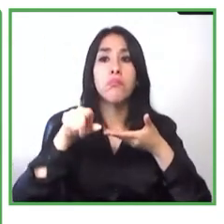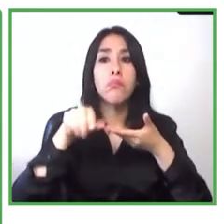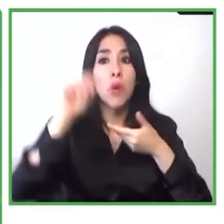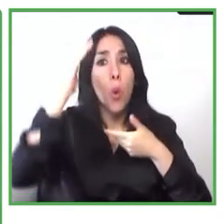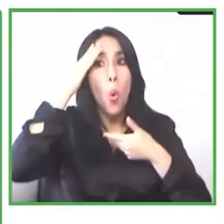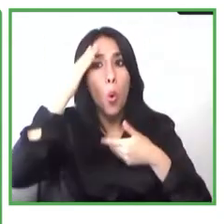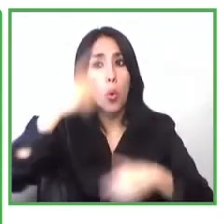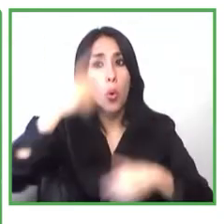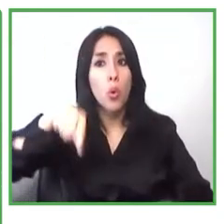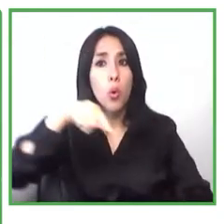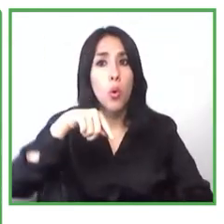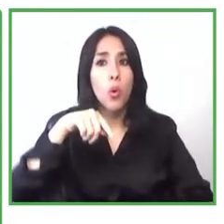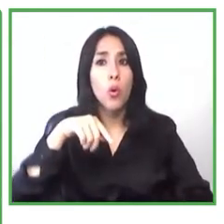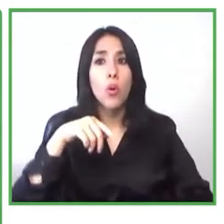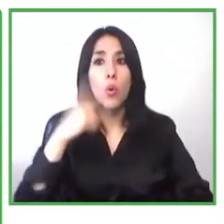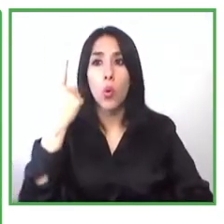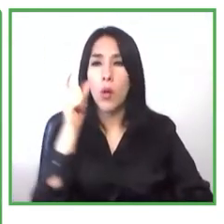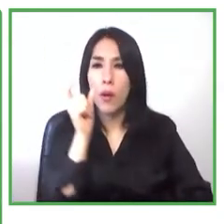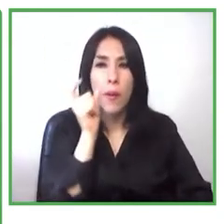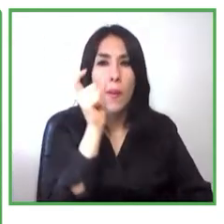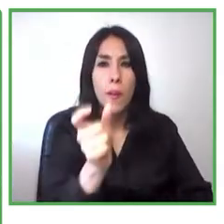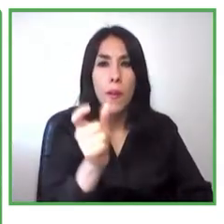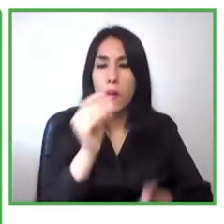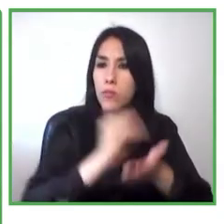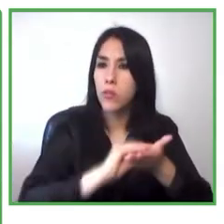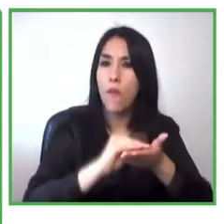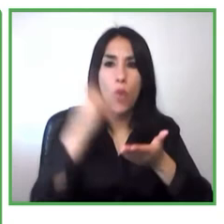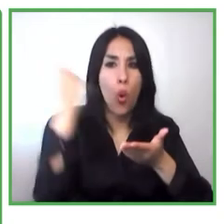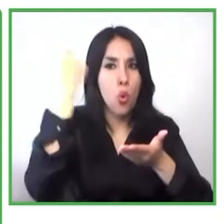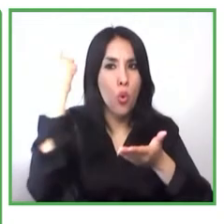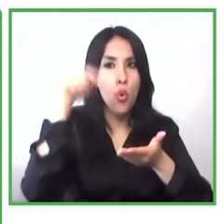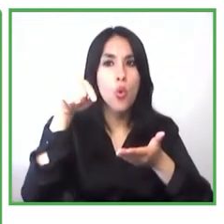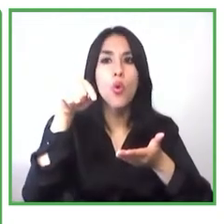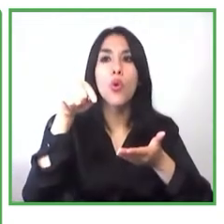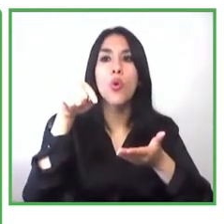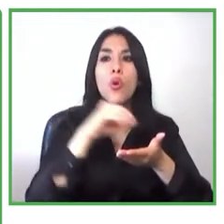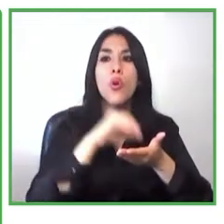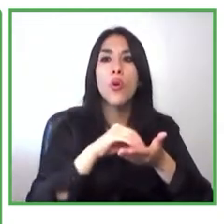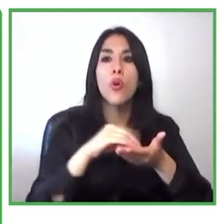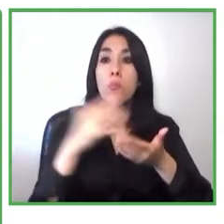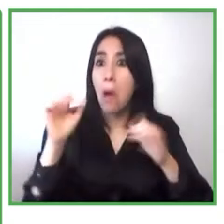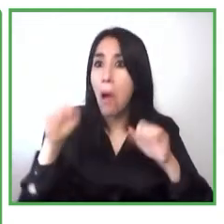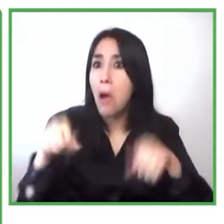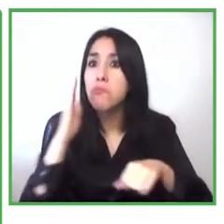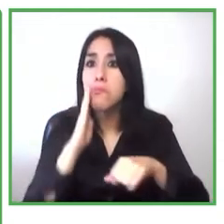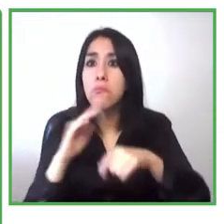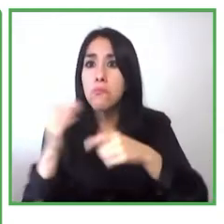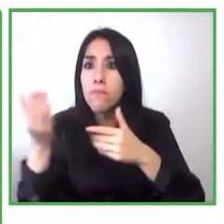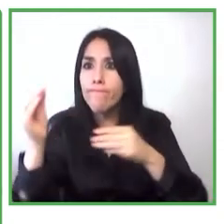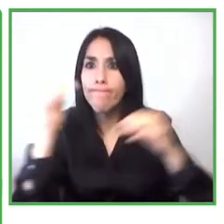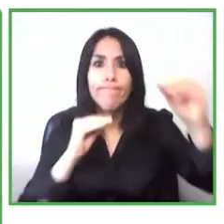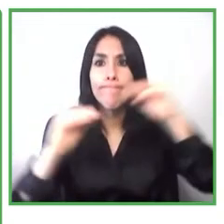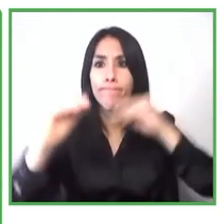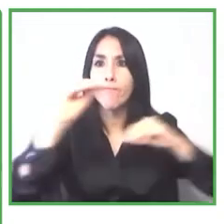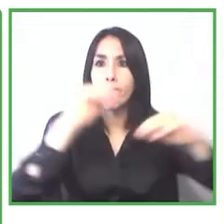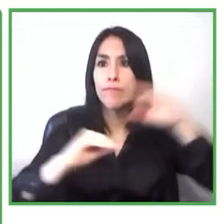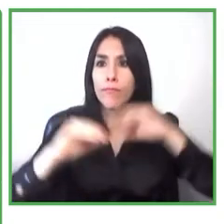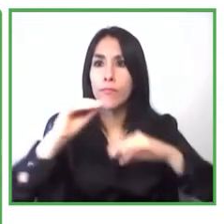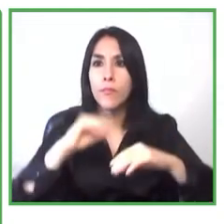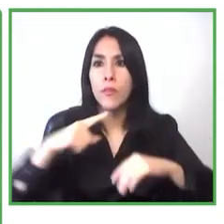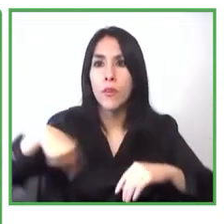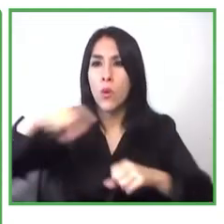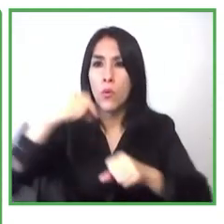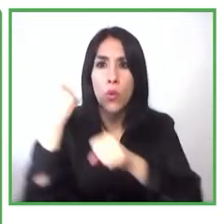estamos trabajando con la comunidad congoleña en Estados Unidos y en Canadá